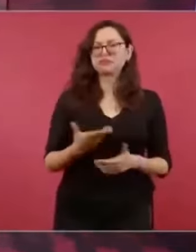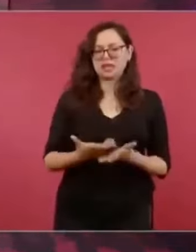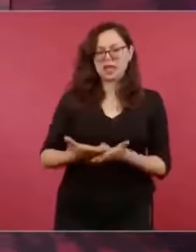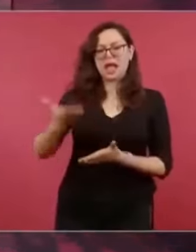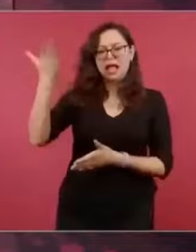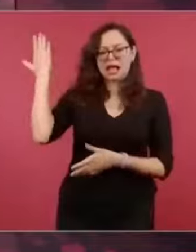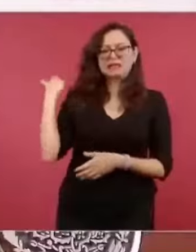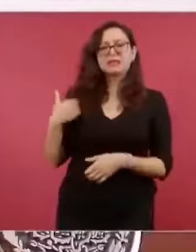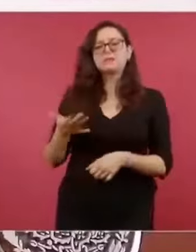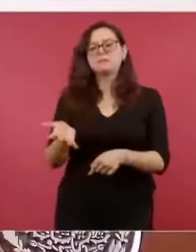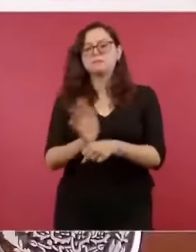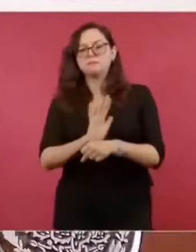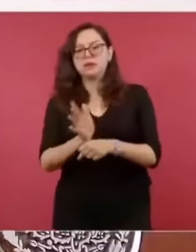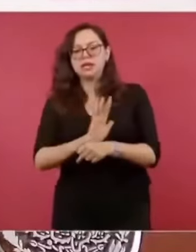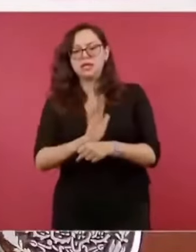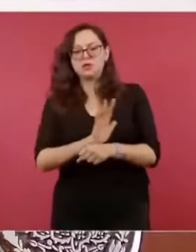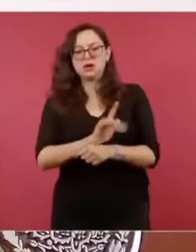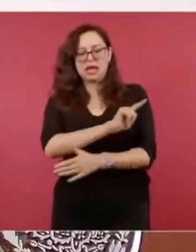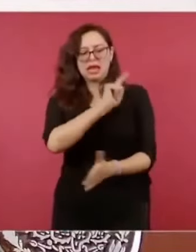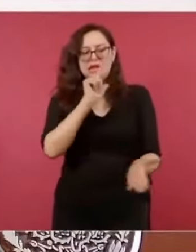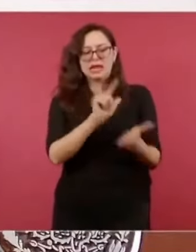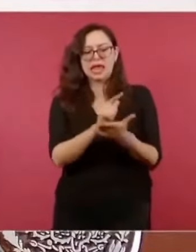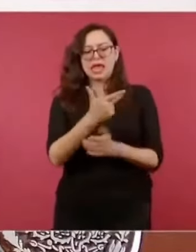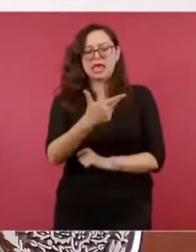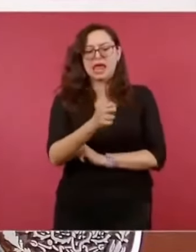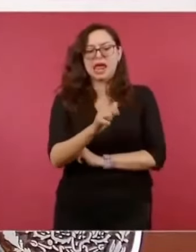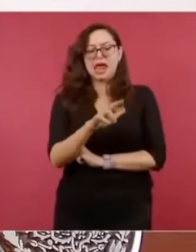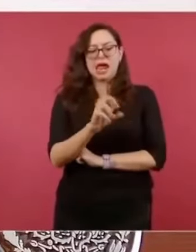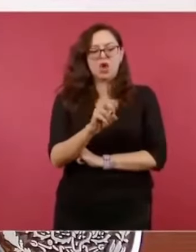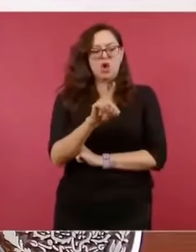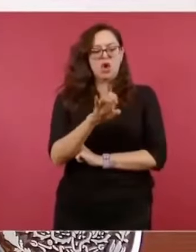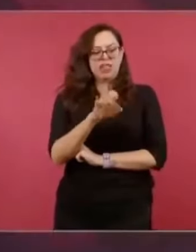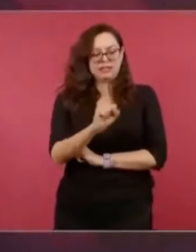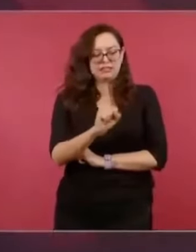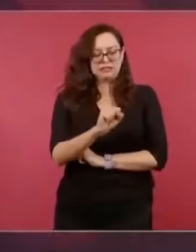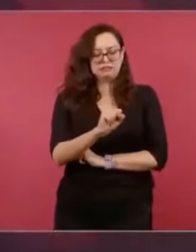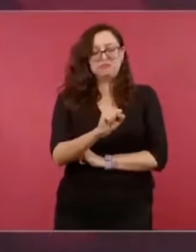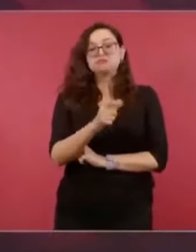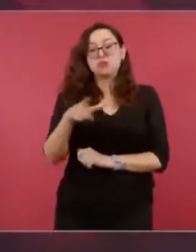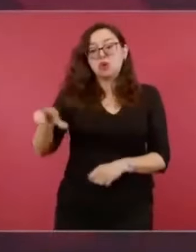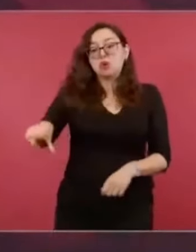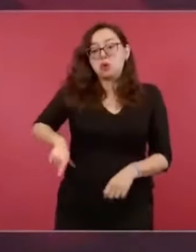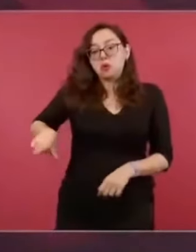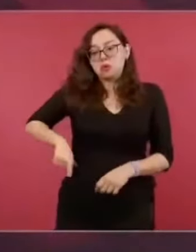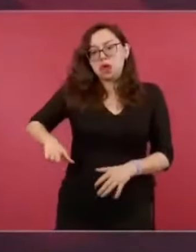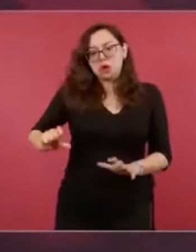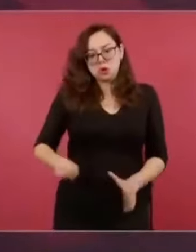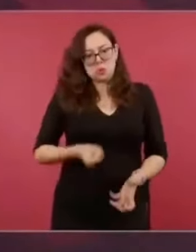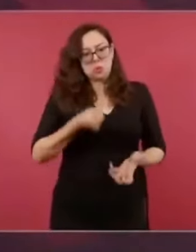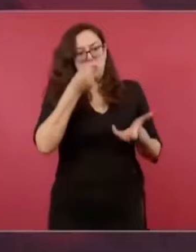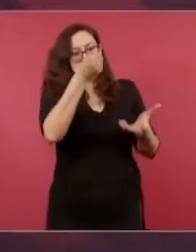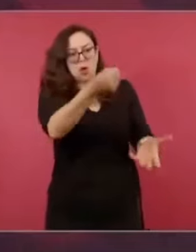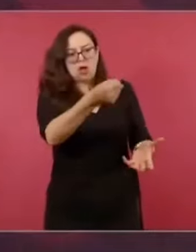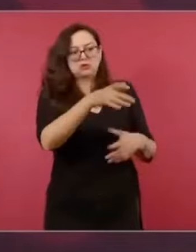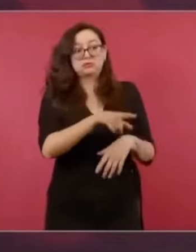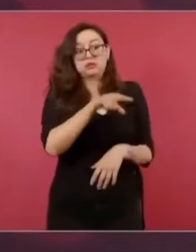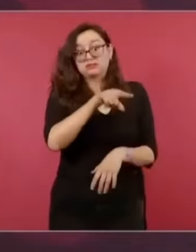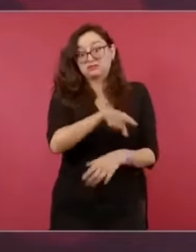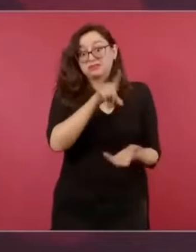que no sé si la financió el gobierno, o cualquier película crítica,